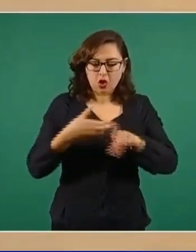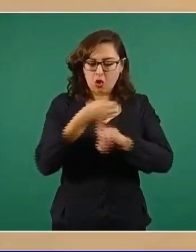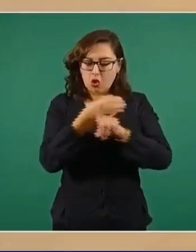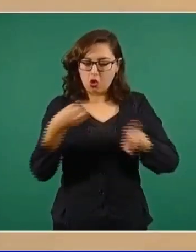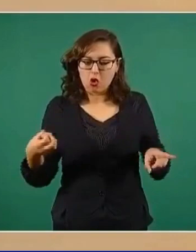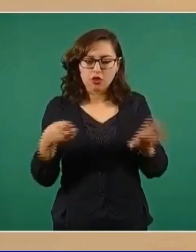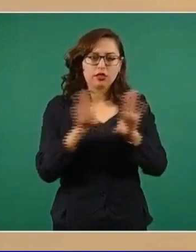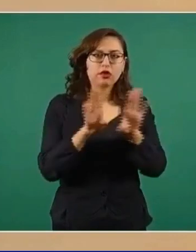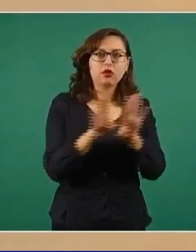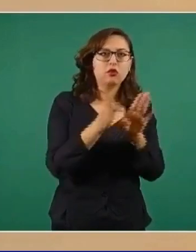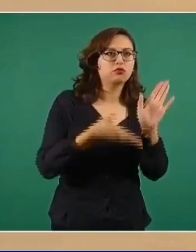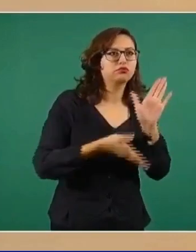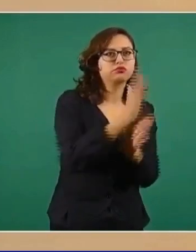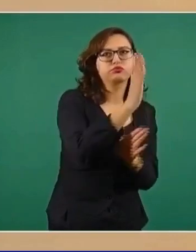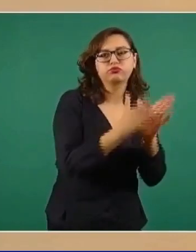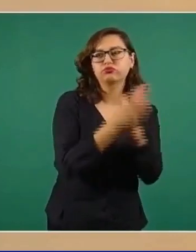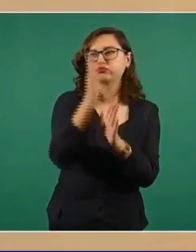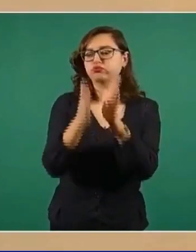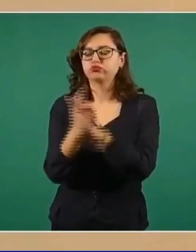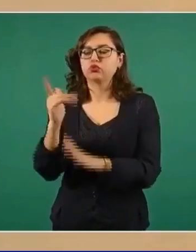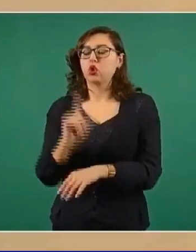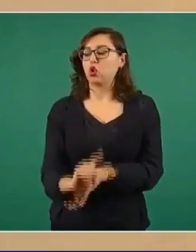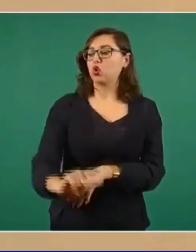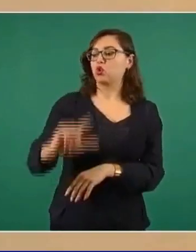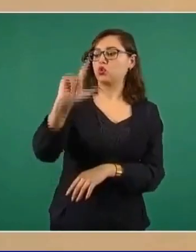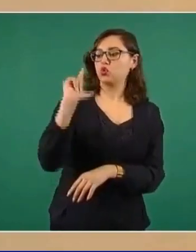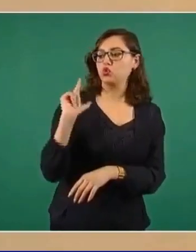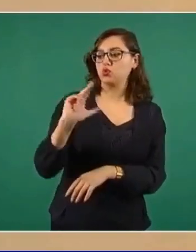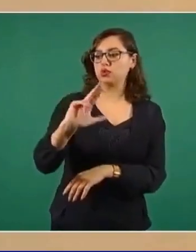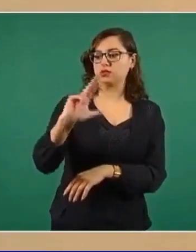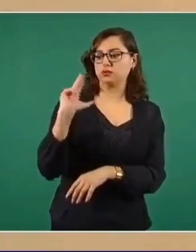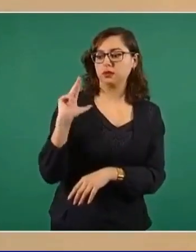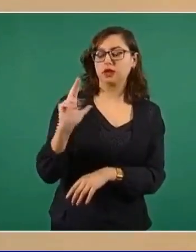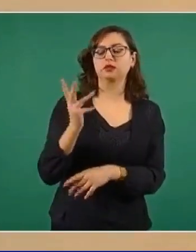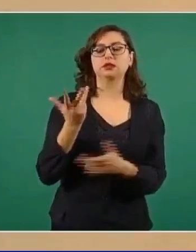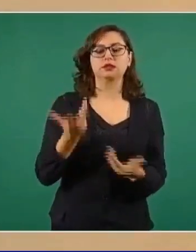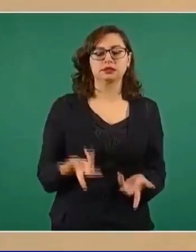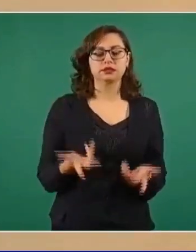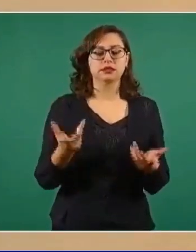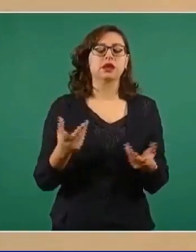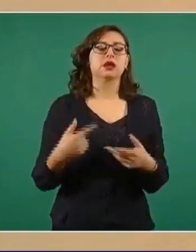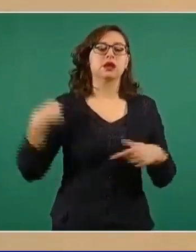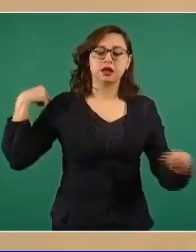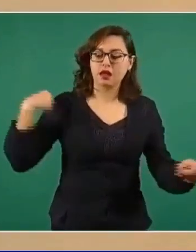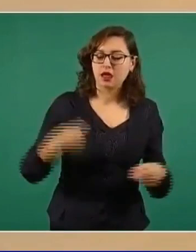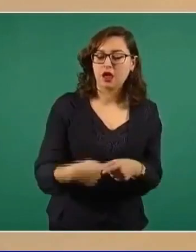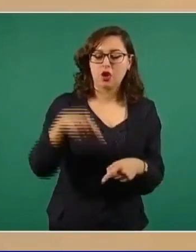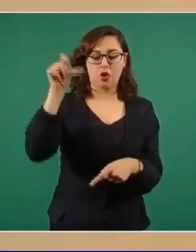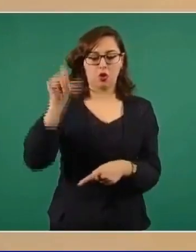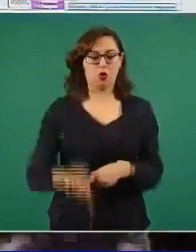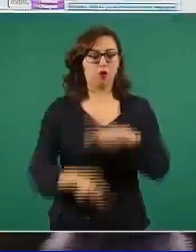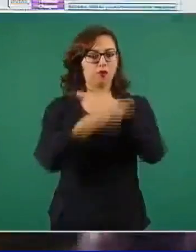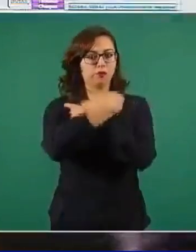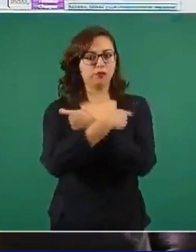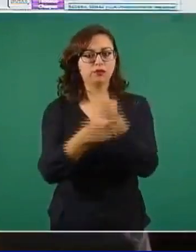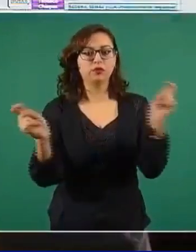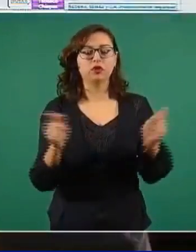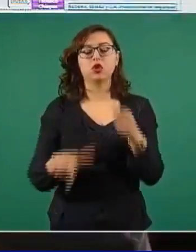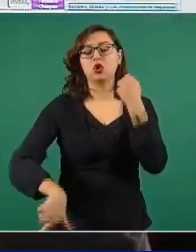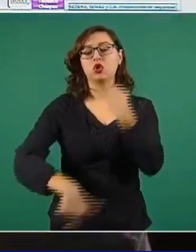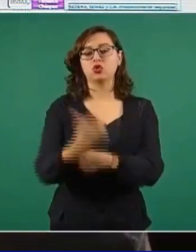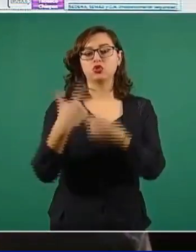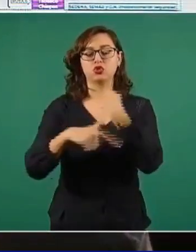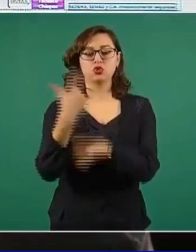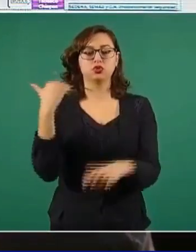lunes, el día de ayer y el día de hoy concluimos. La cantidad a distribuirse fueron 12